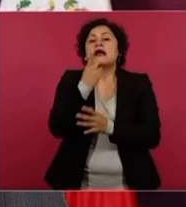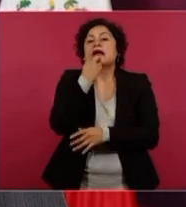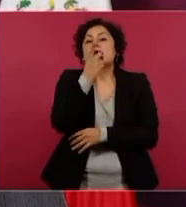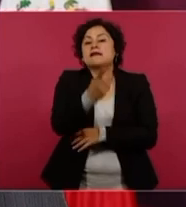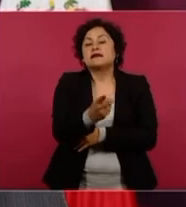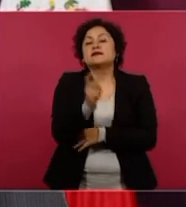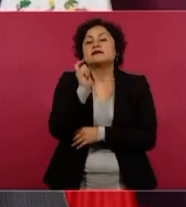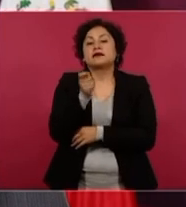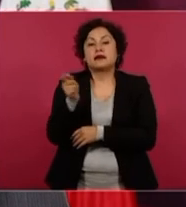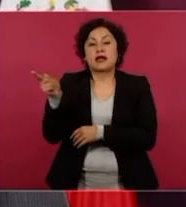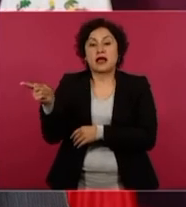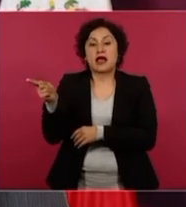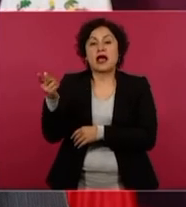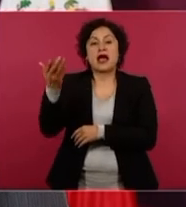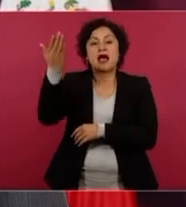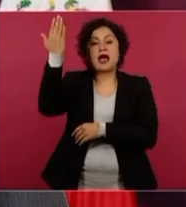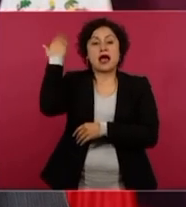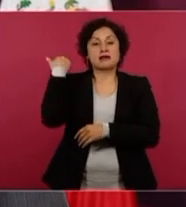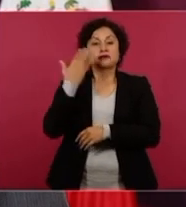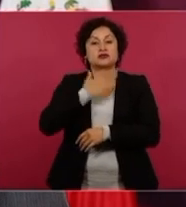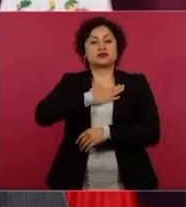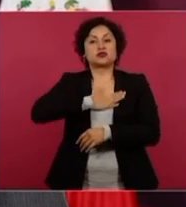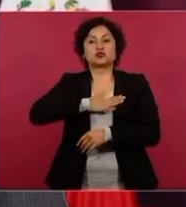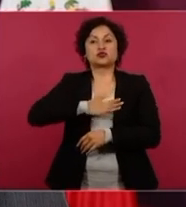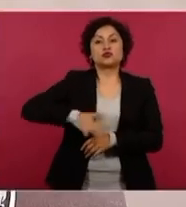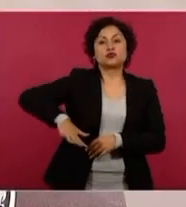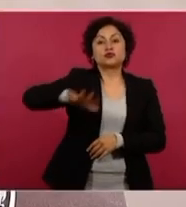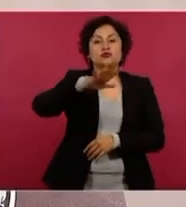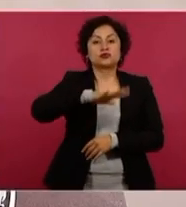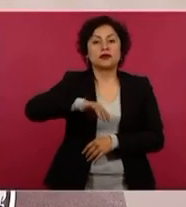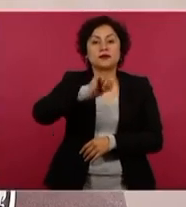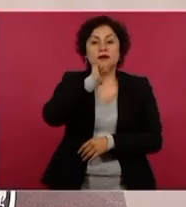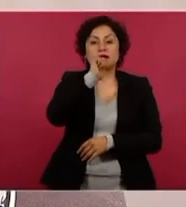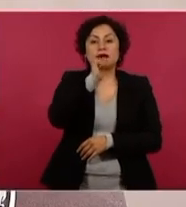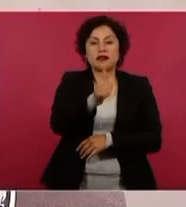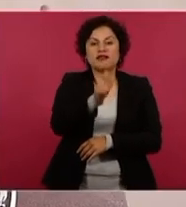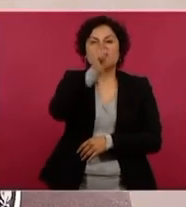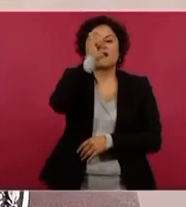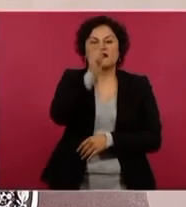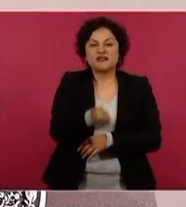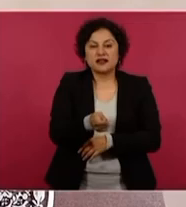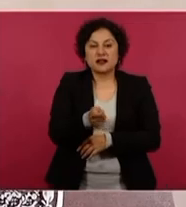banda de malhechores. Y